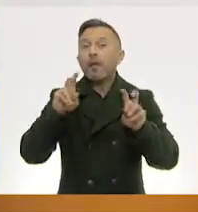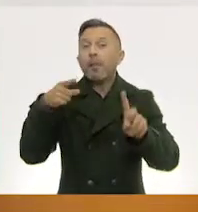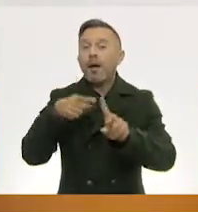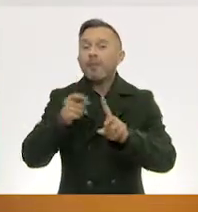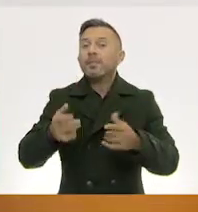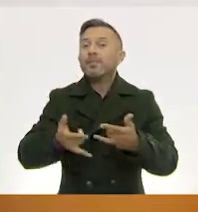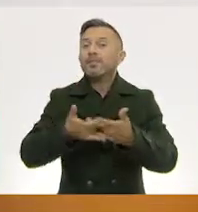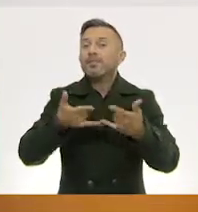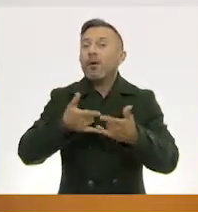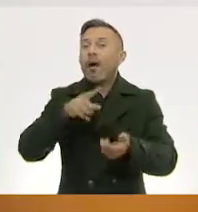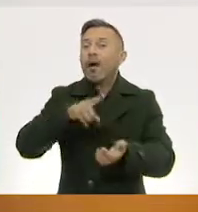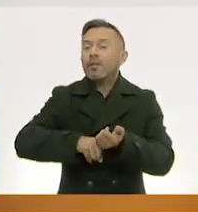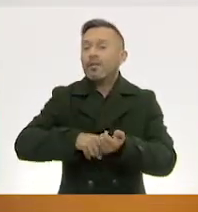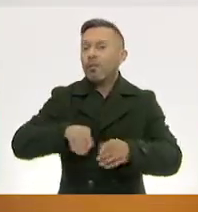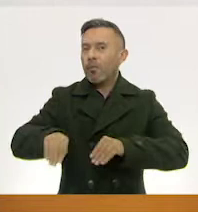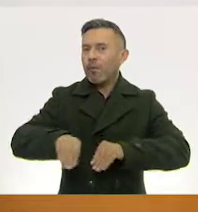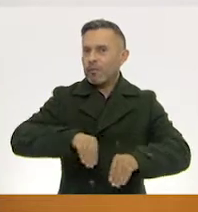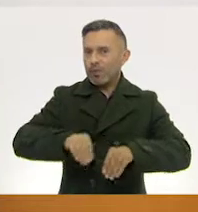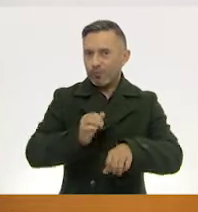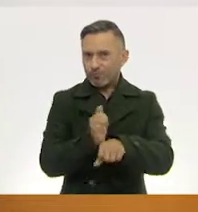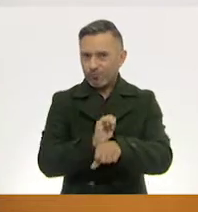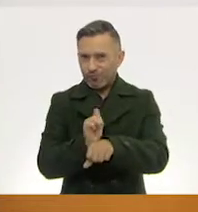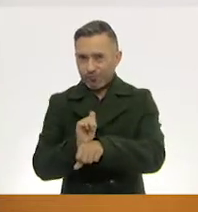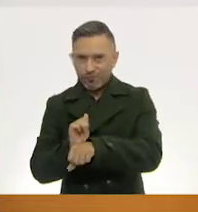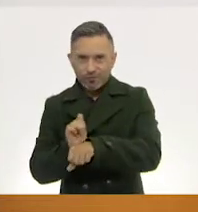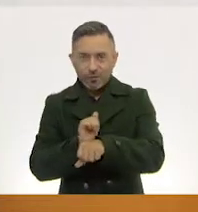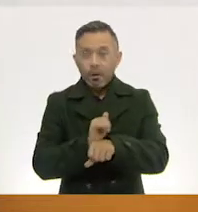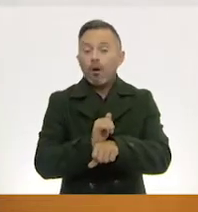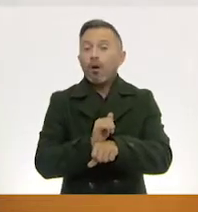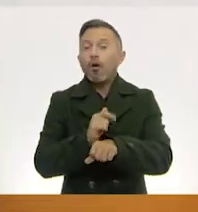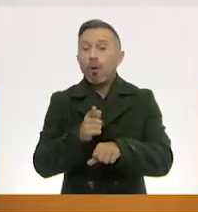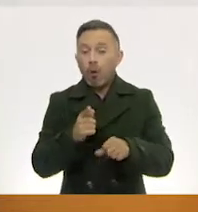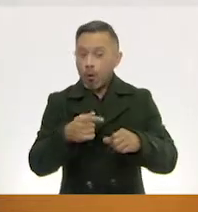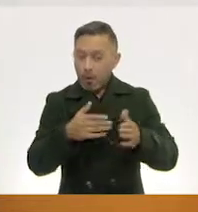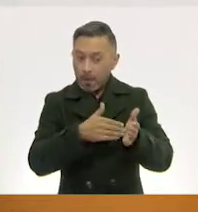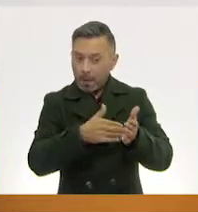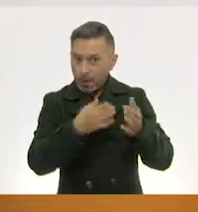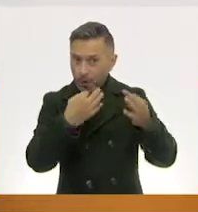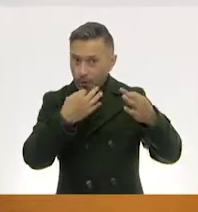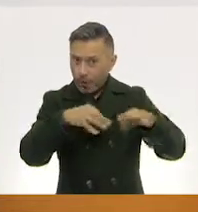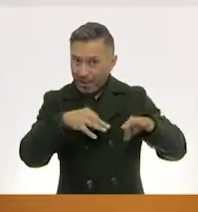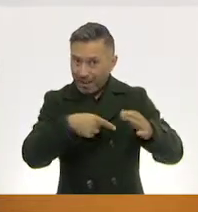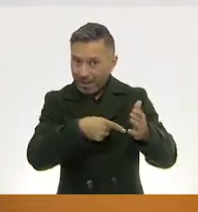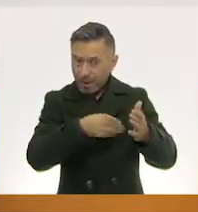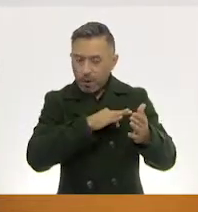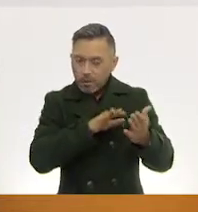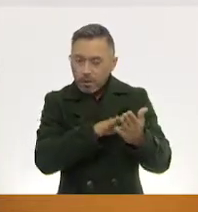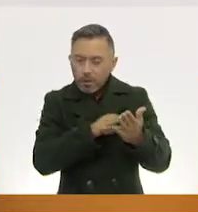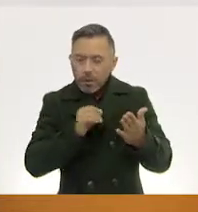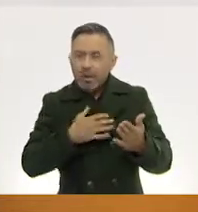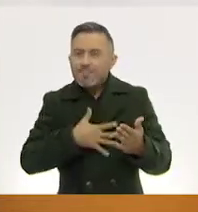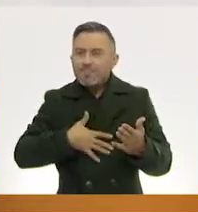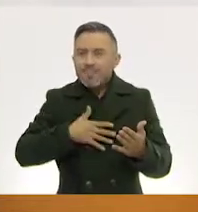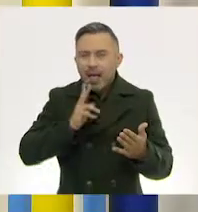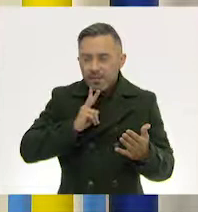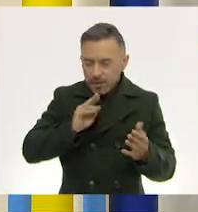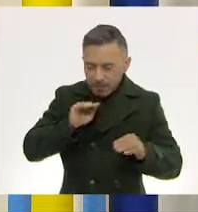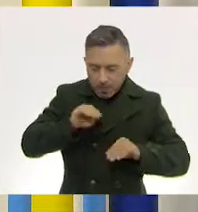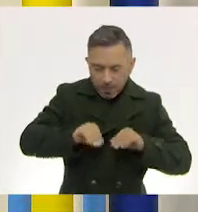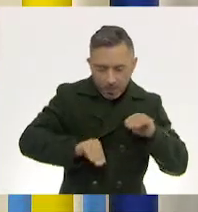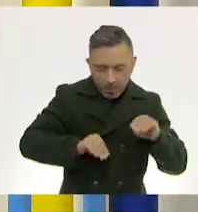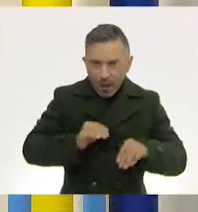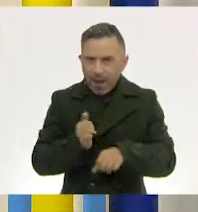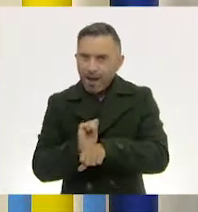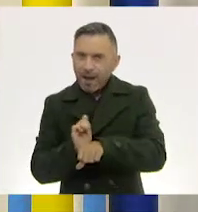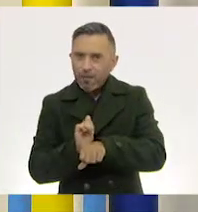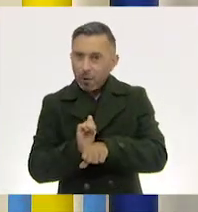movimientos Y buscamos experimentar A partir De una hoja De papel En una hoja de papel Muy bien